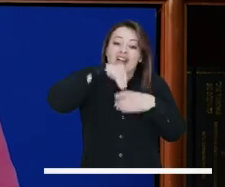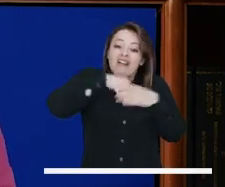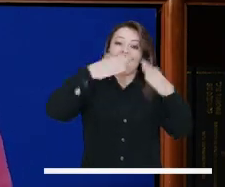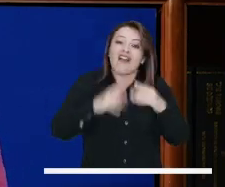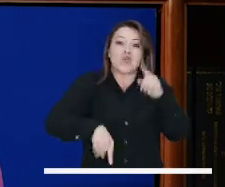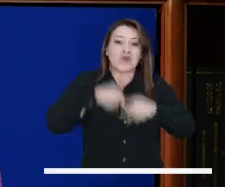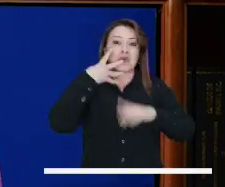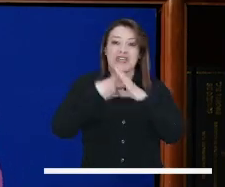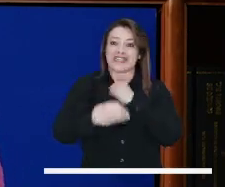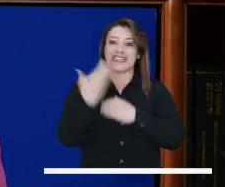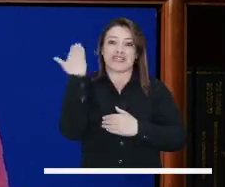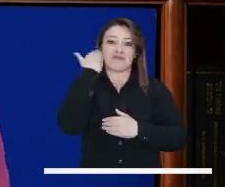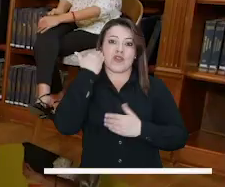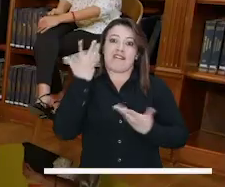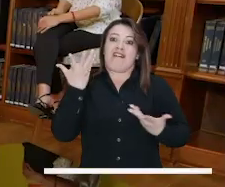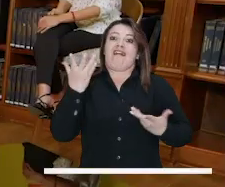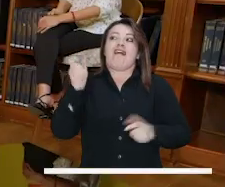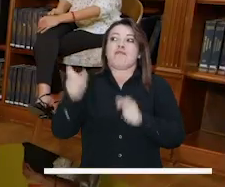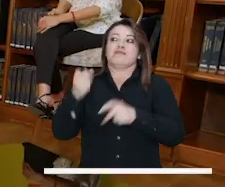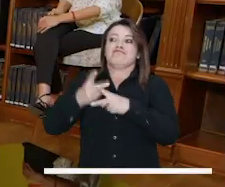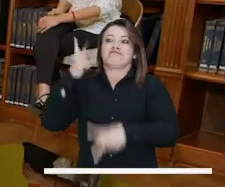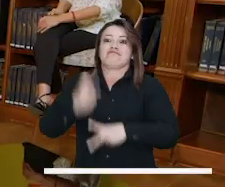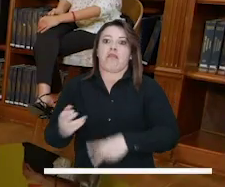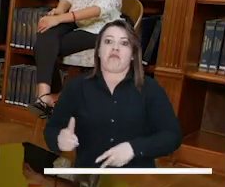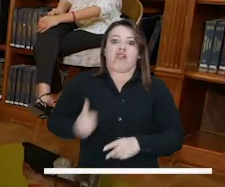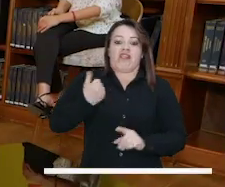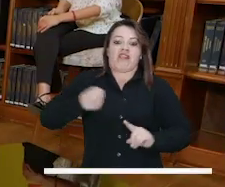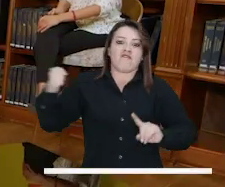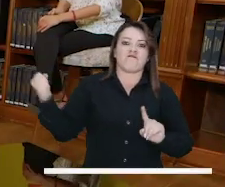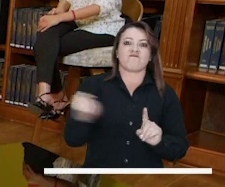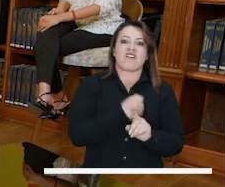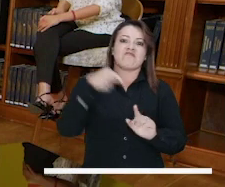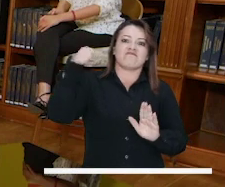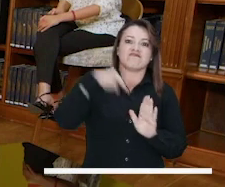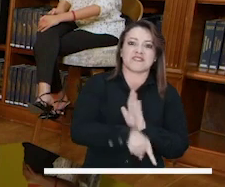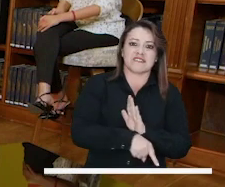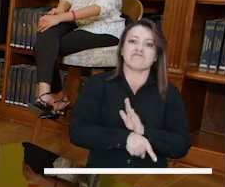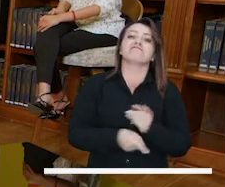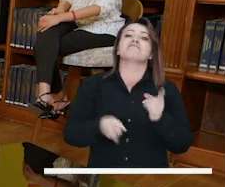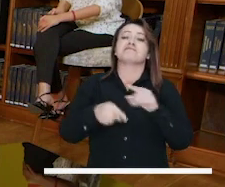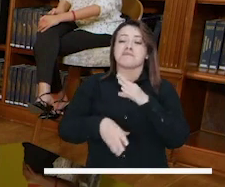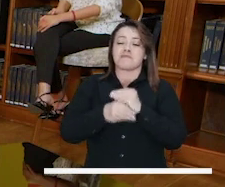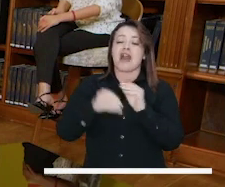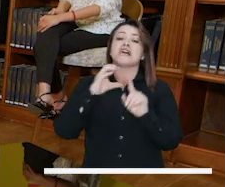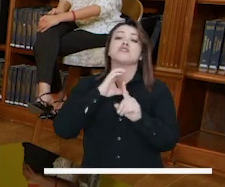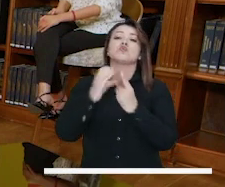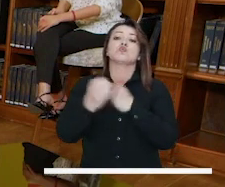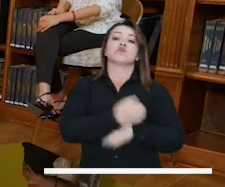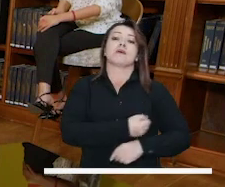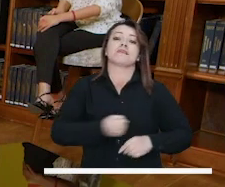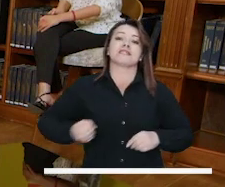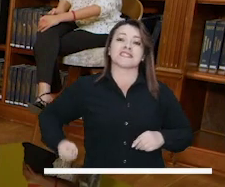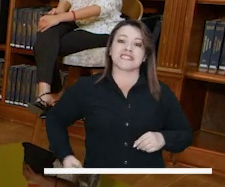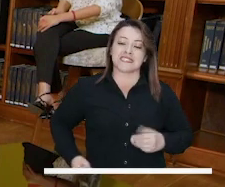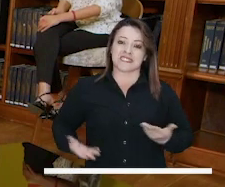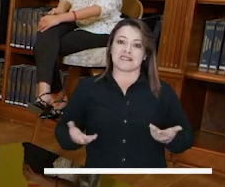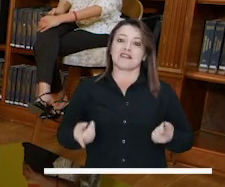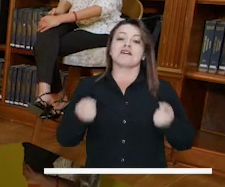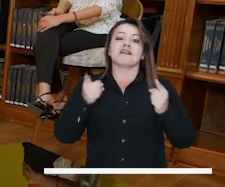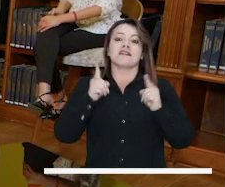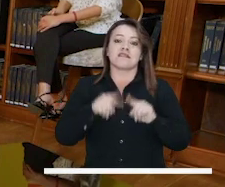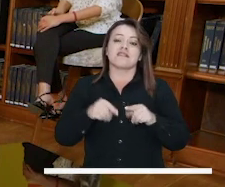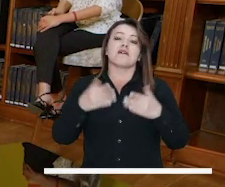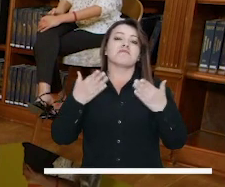coincidiendo con esta situación. Y por supuesto, lo que muestra de fondo es una cultura machista que aún